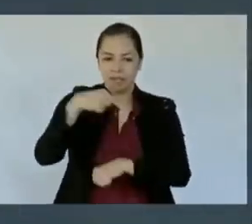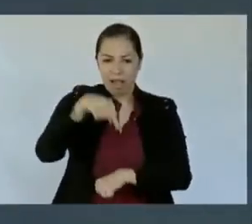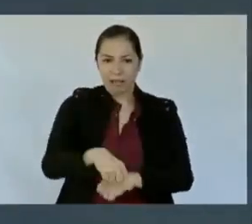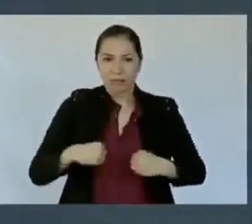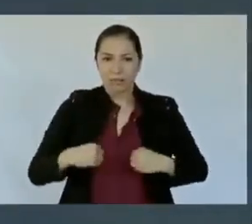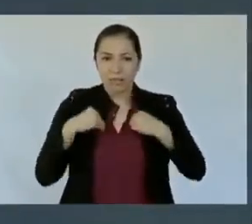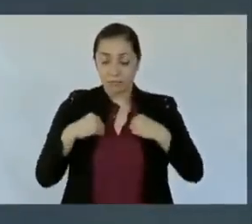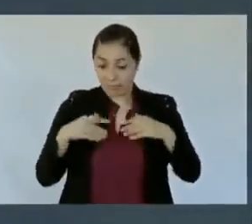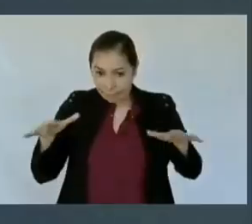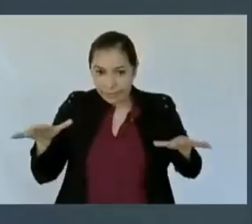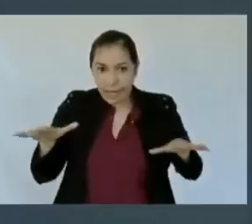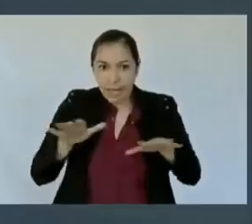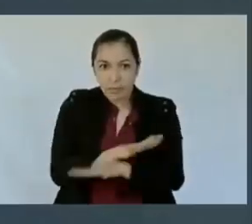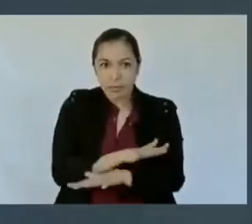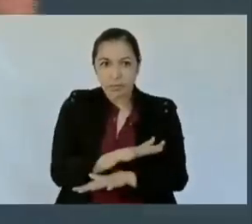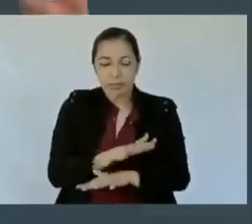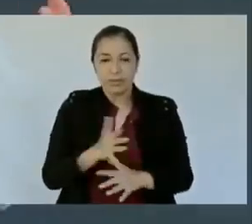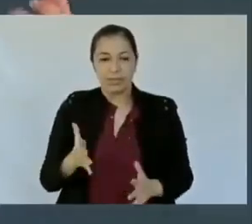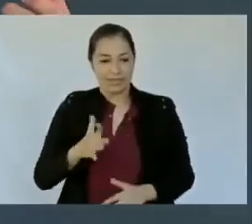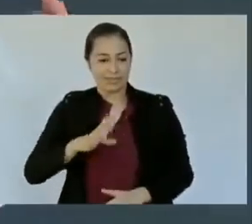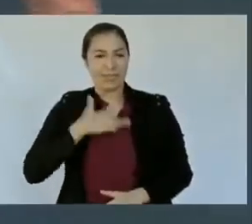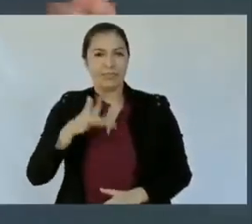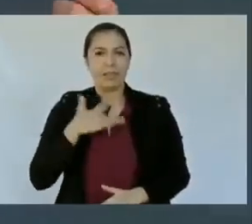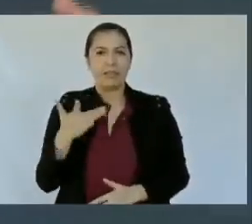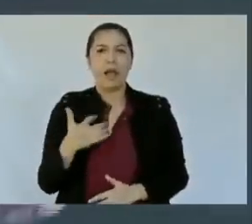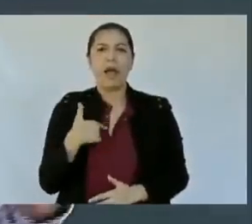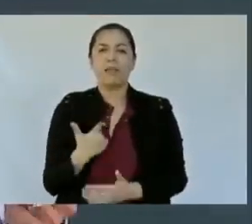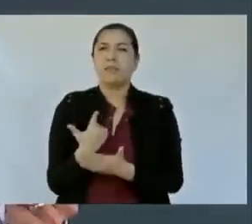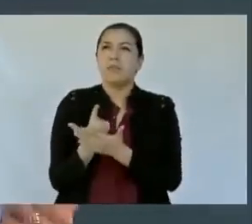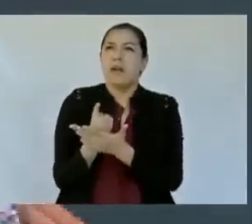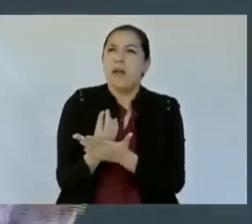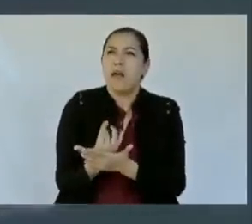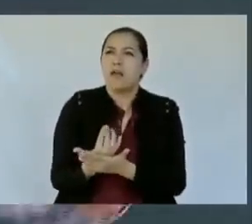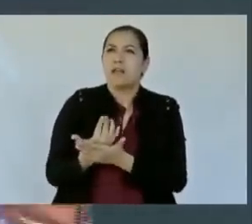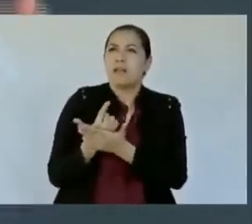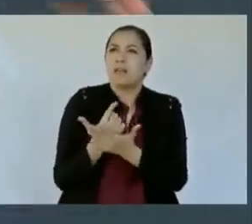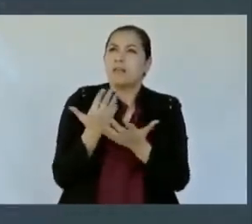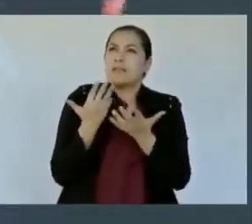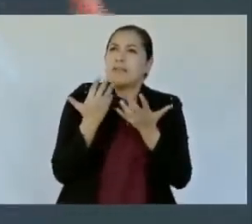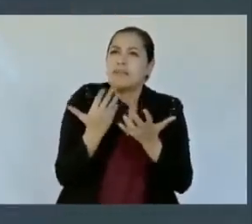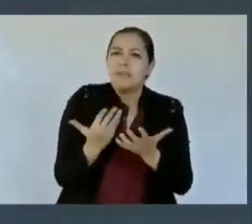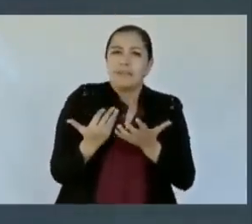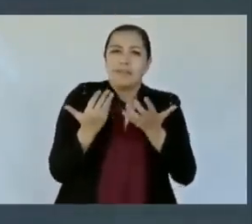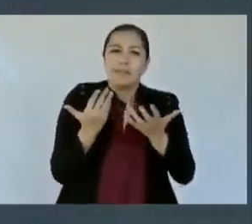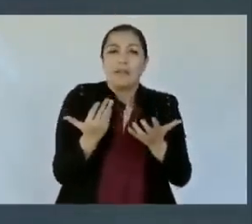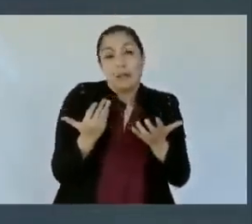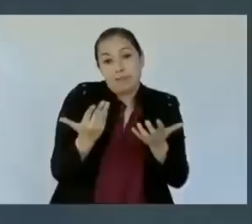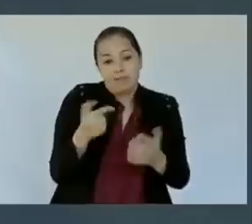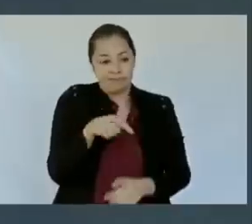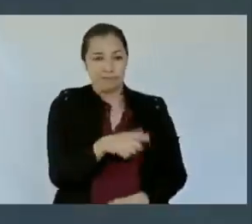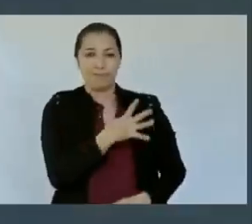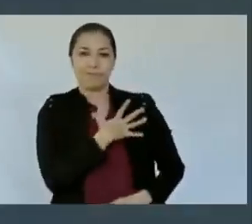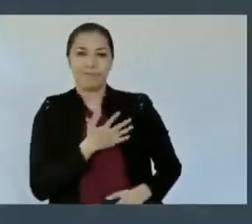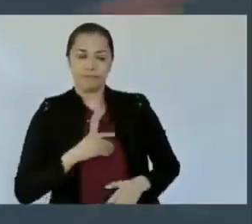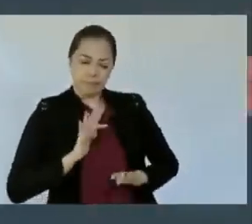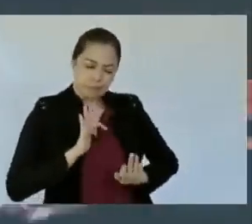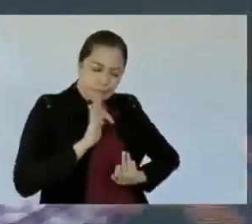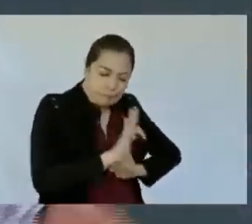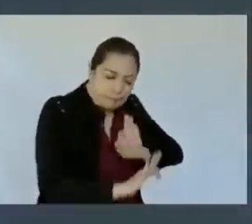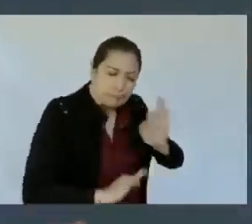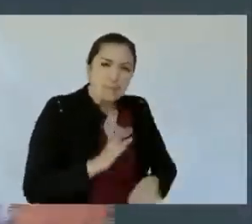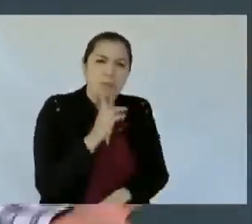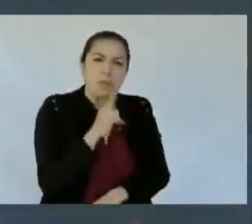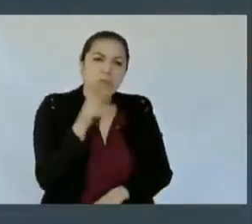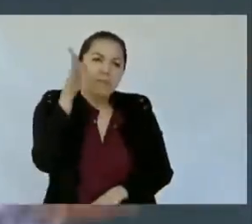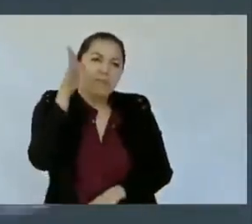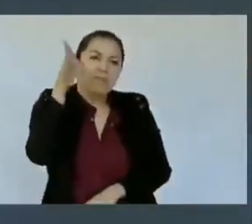la esperanza de tener para sus hijos un mejor mañana. Y es la mera